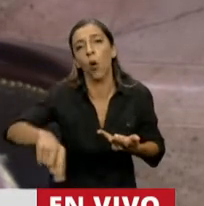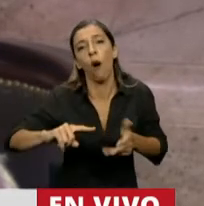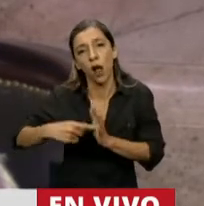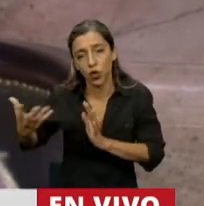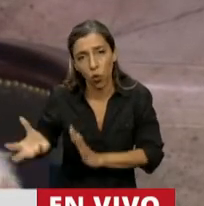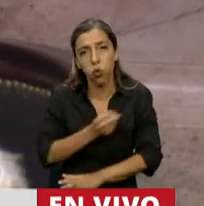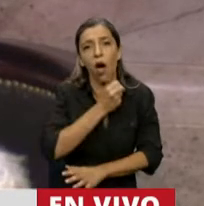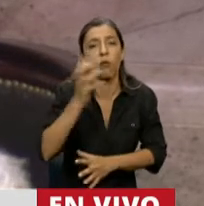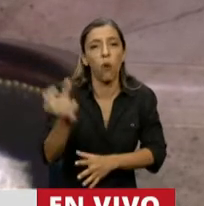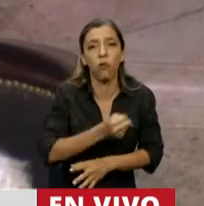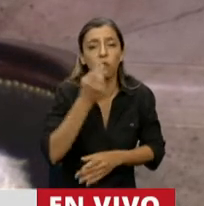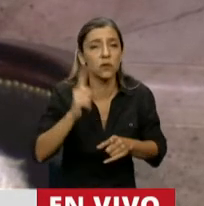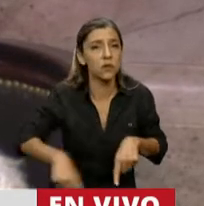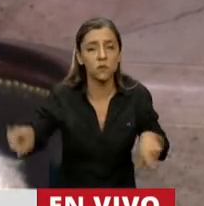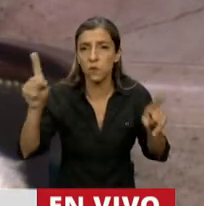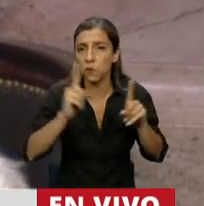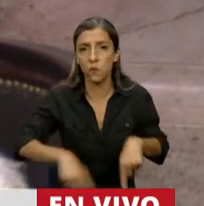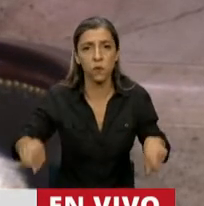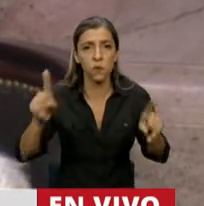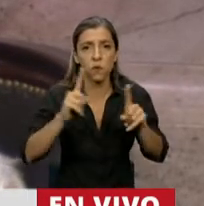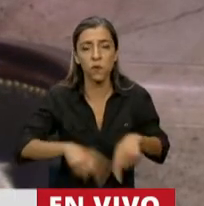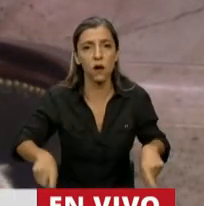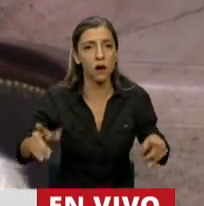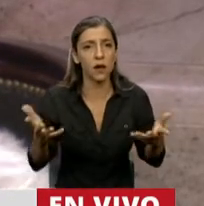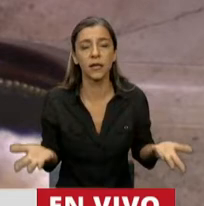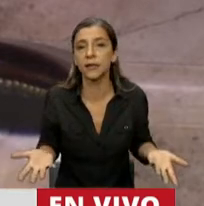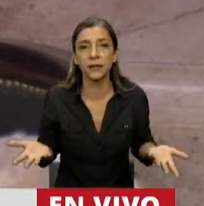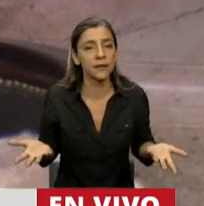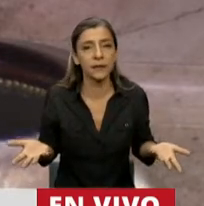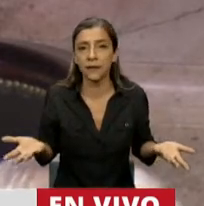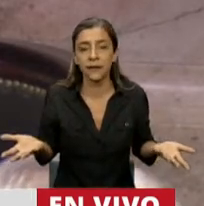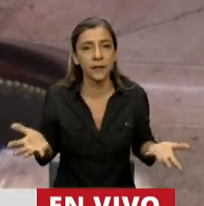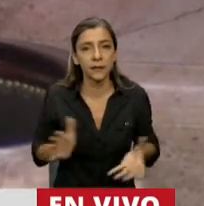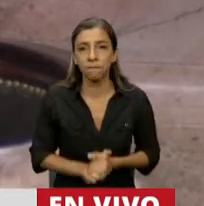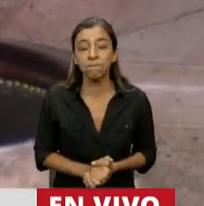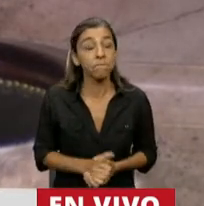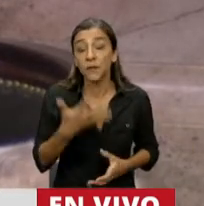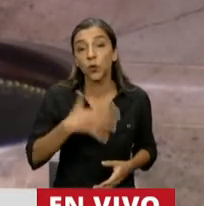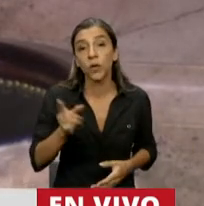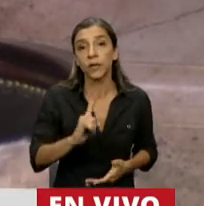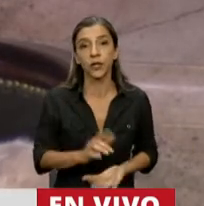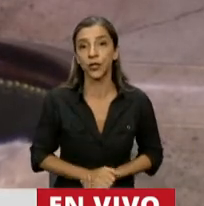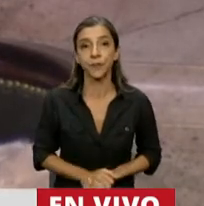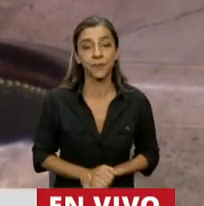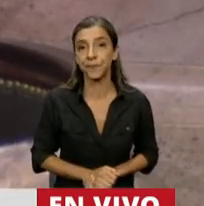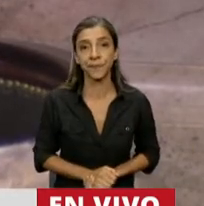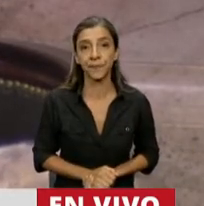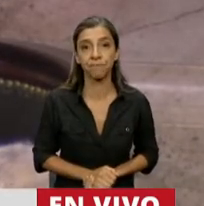ciudad de Buenos Aires, es todo lo mismo, es todo lo mismo. La verdad que no lo entiendo, realmente